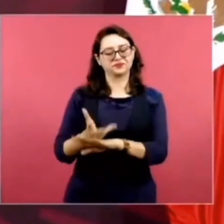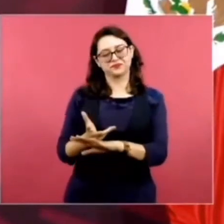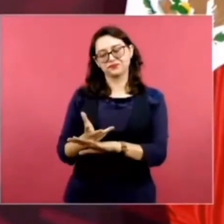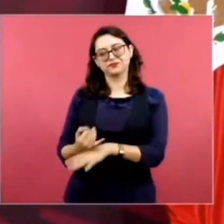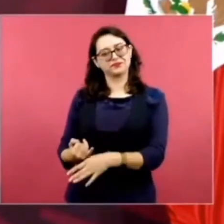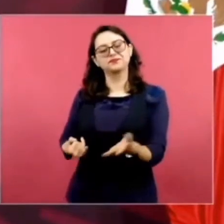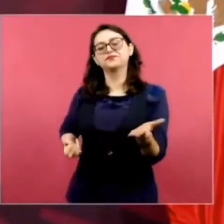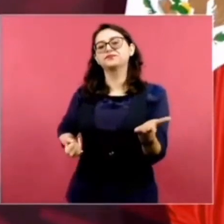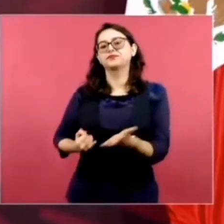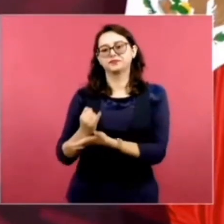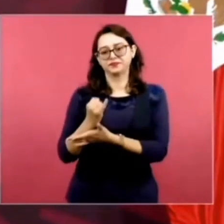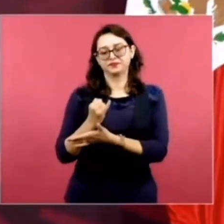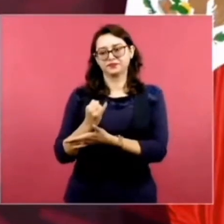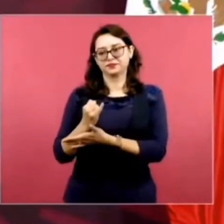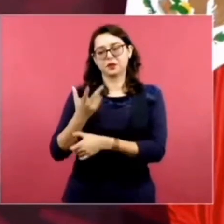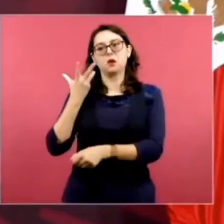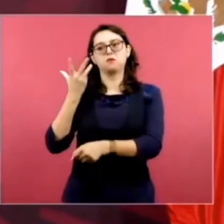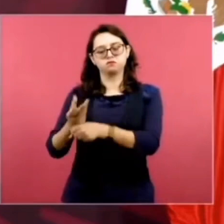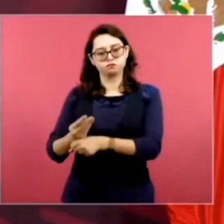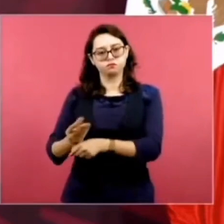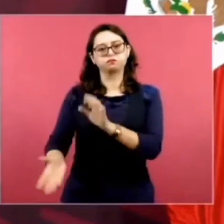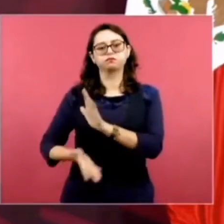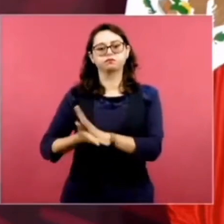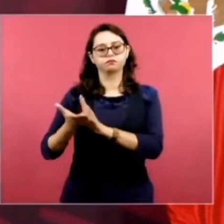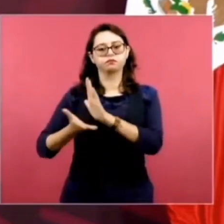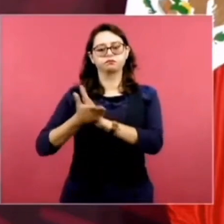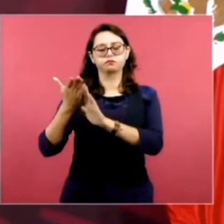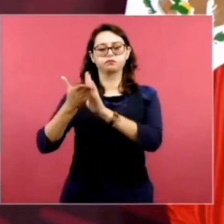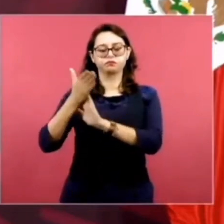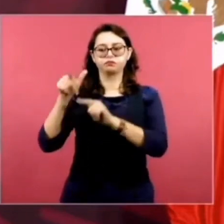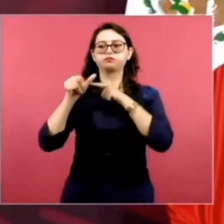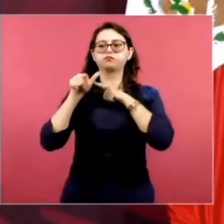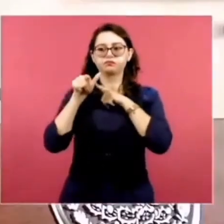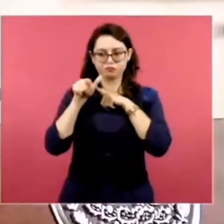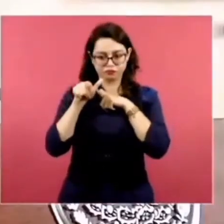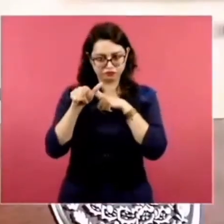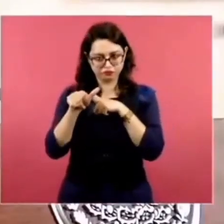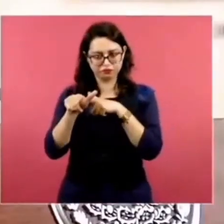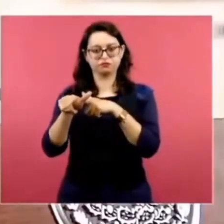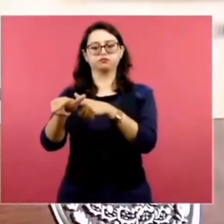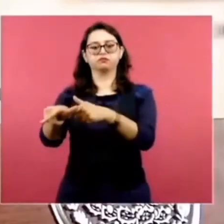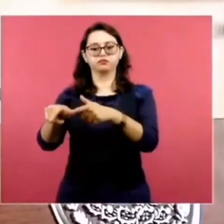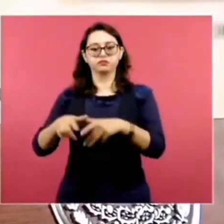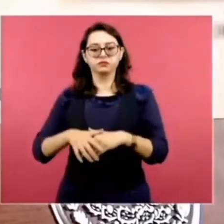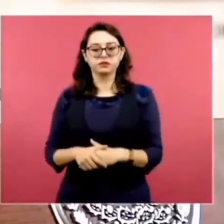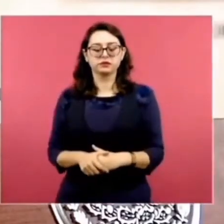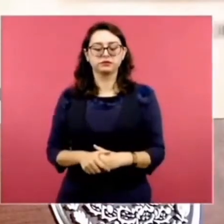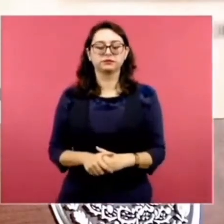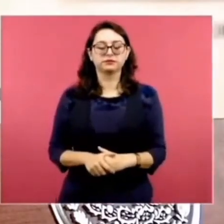proyecto. En ese entonces se